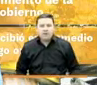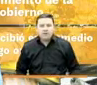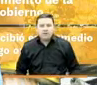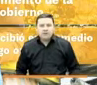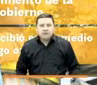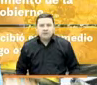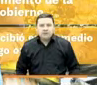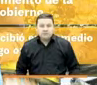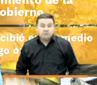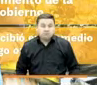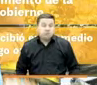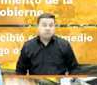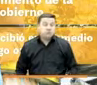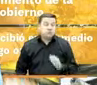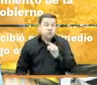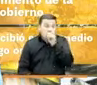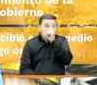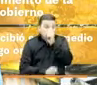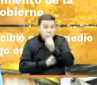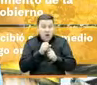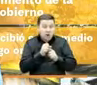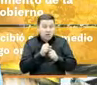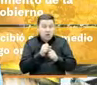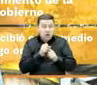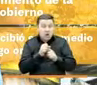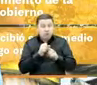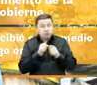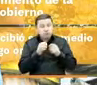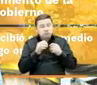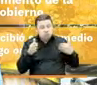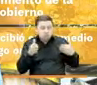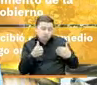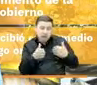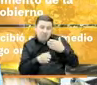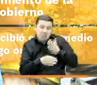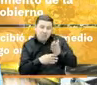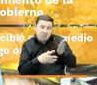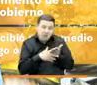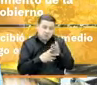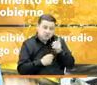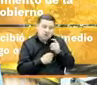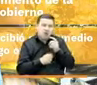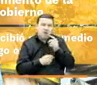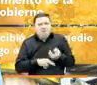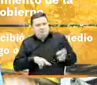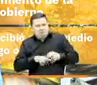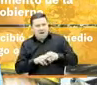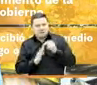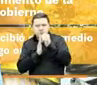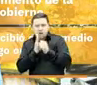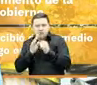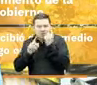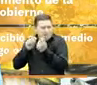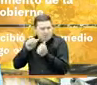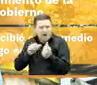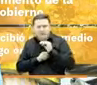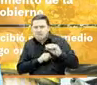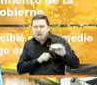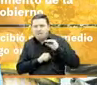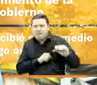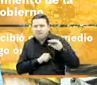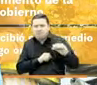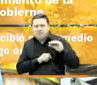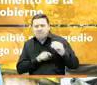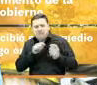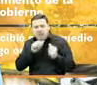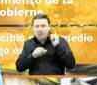En menos de un año, Prosperidad Social duplicó los beneficiarios de los programas de transferencias monetarias, pero